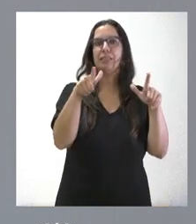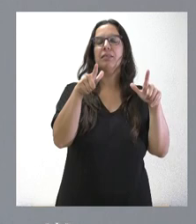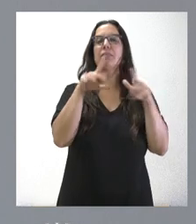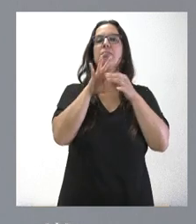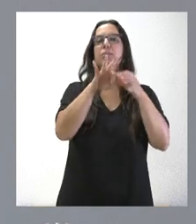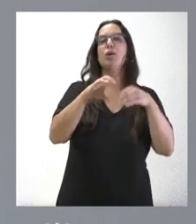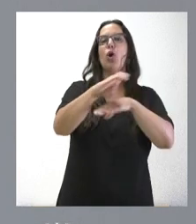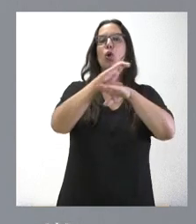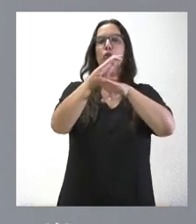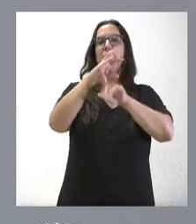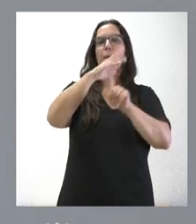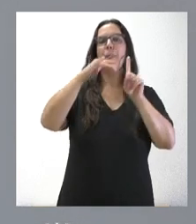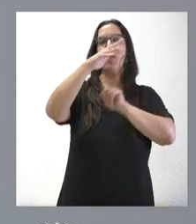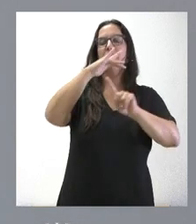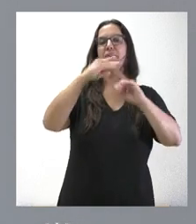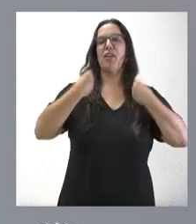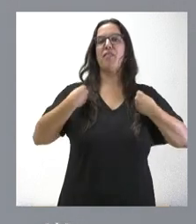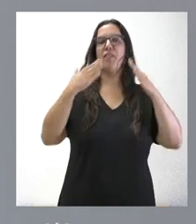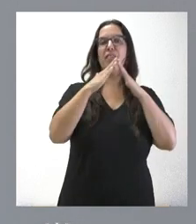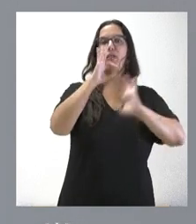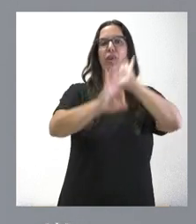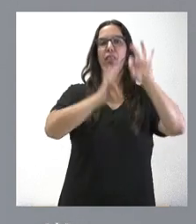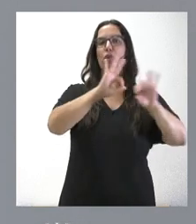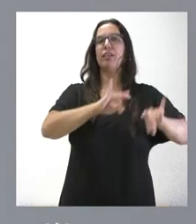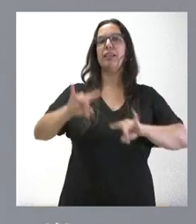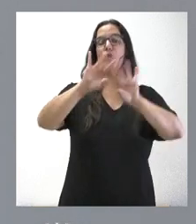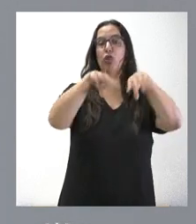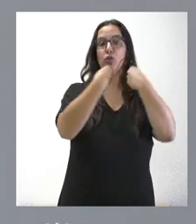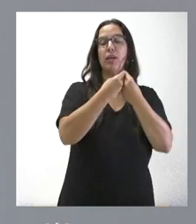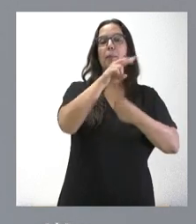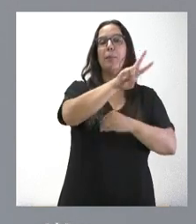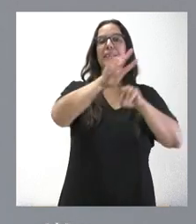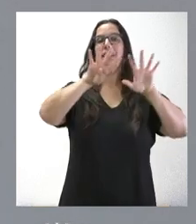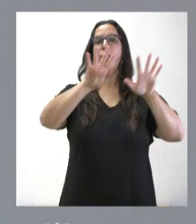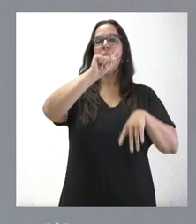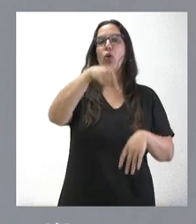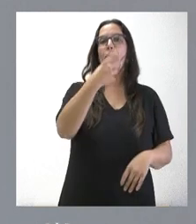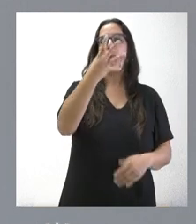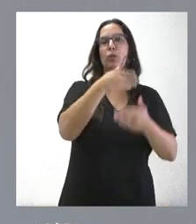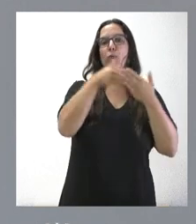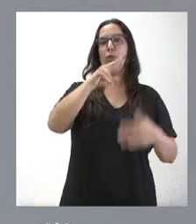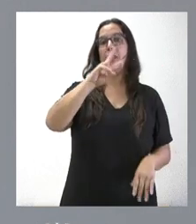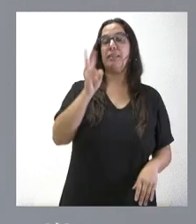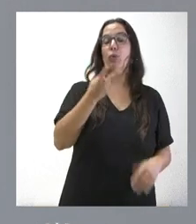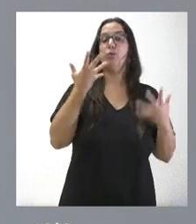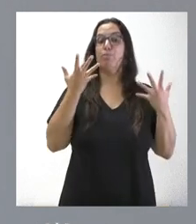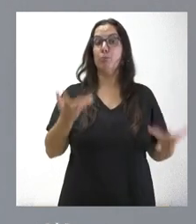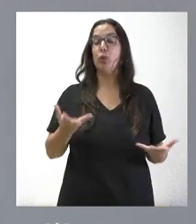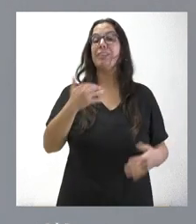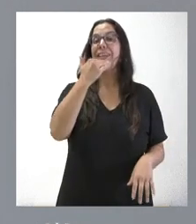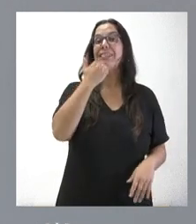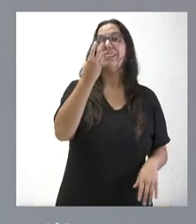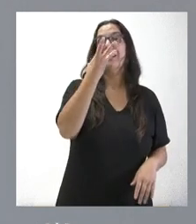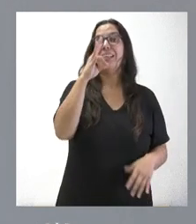Consejería de Medio Ambiente, Vivienda y Organización del Territorio, que tiene un importe global de 29,4 millones de euros. Por tanto, casi 30